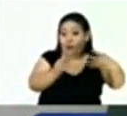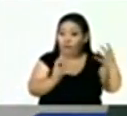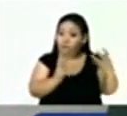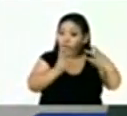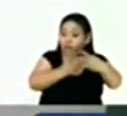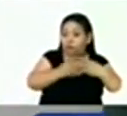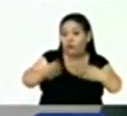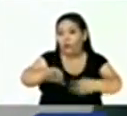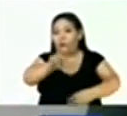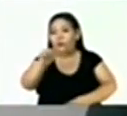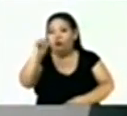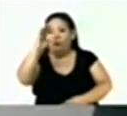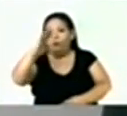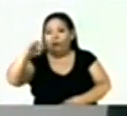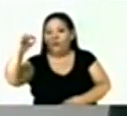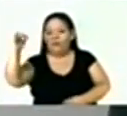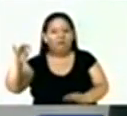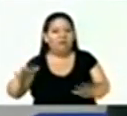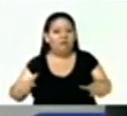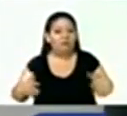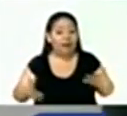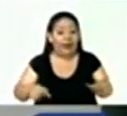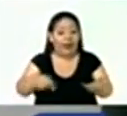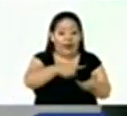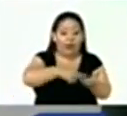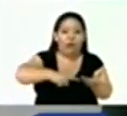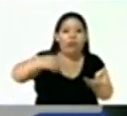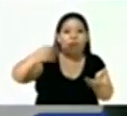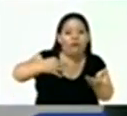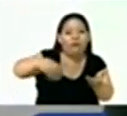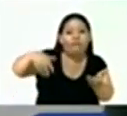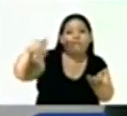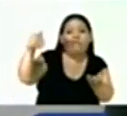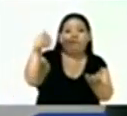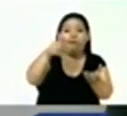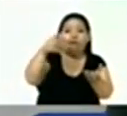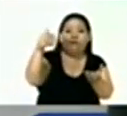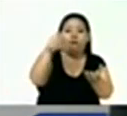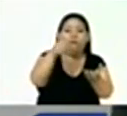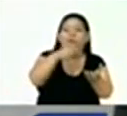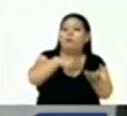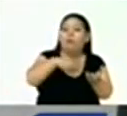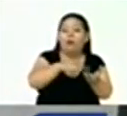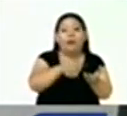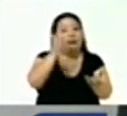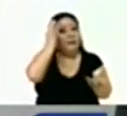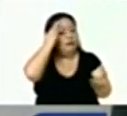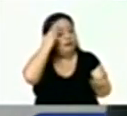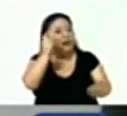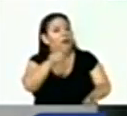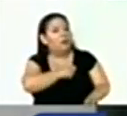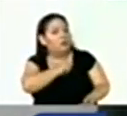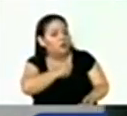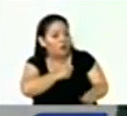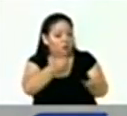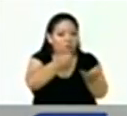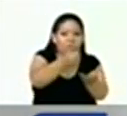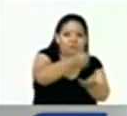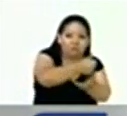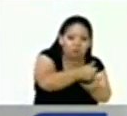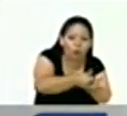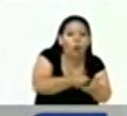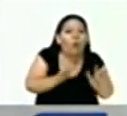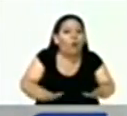el extranjero, se van a tener que capacitar, para capacitar en cuanto a las atribuciones que les competen, el